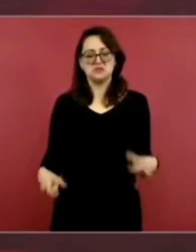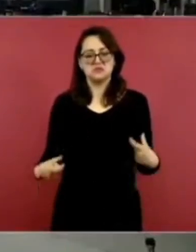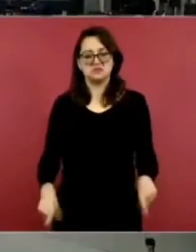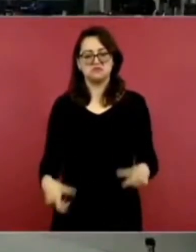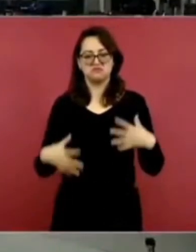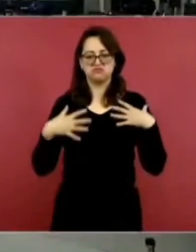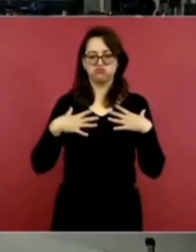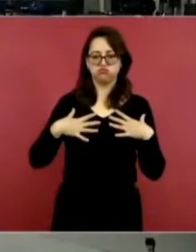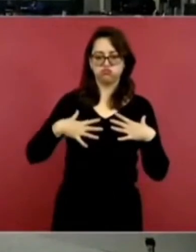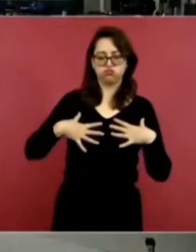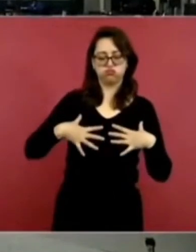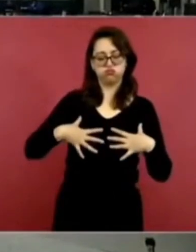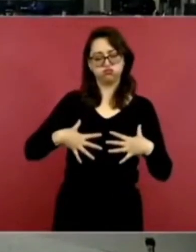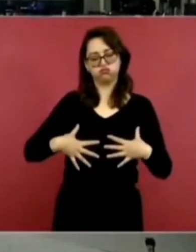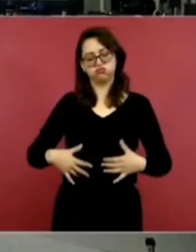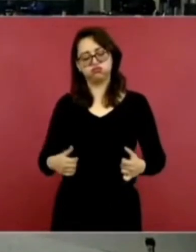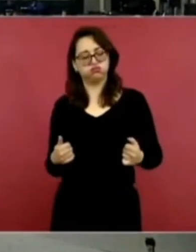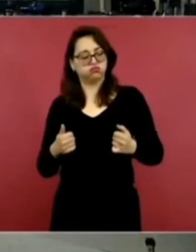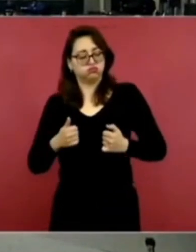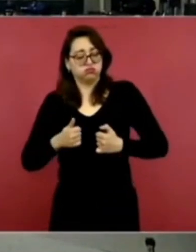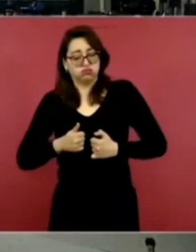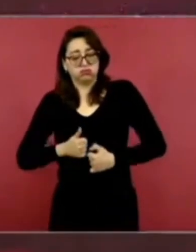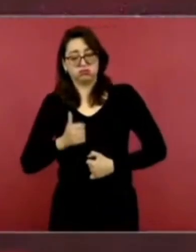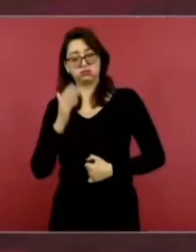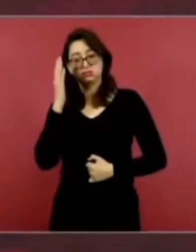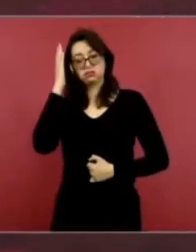visten todos, engominados,